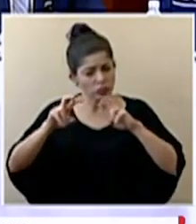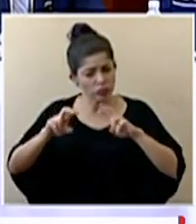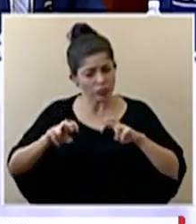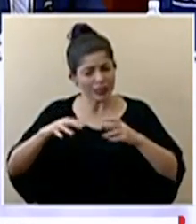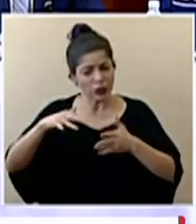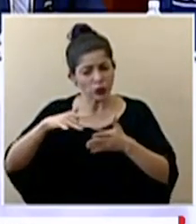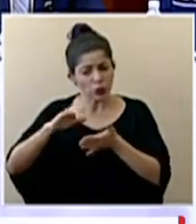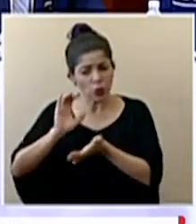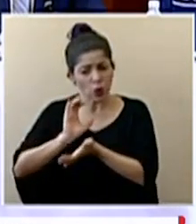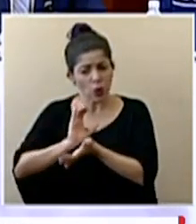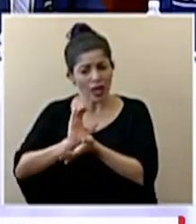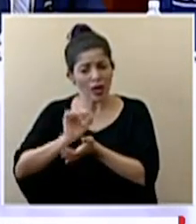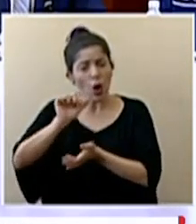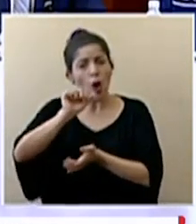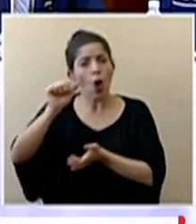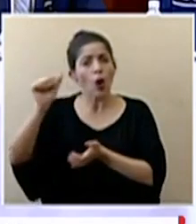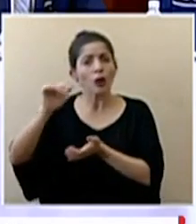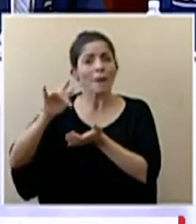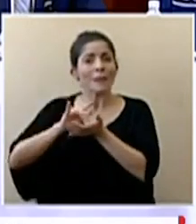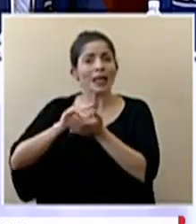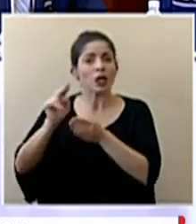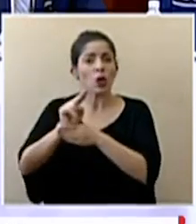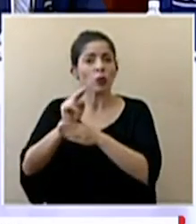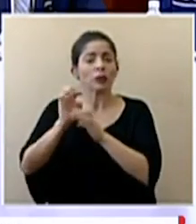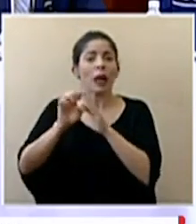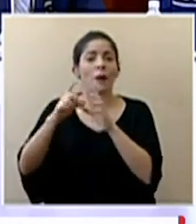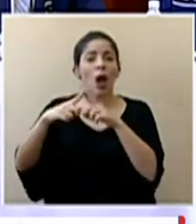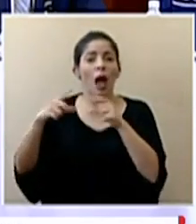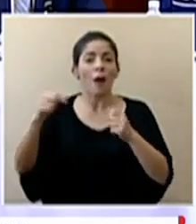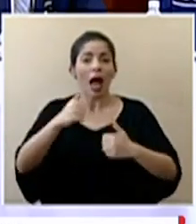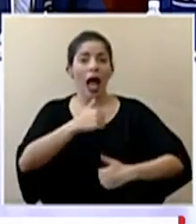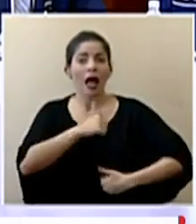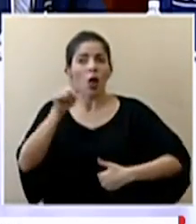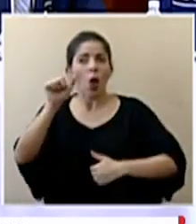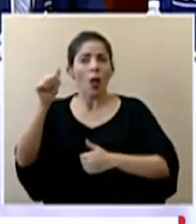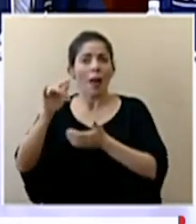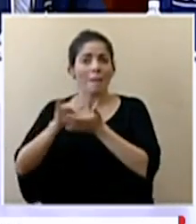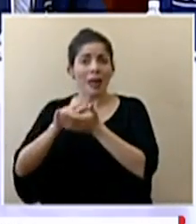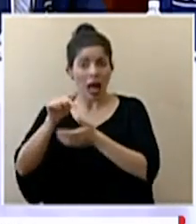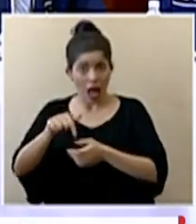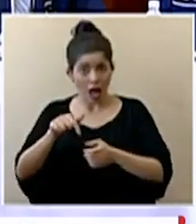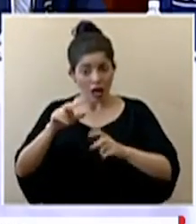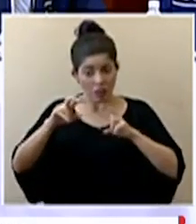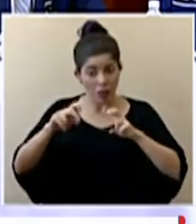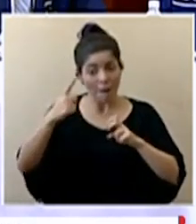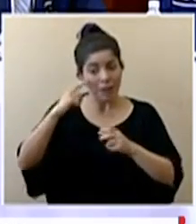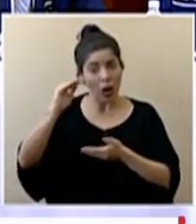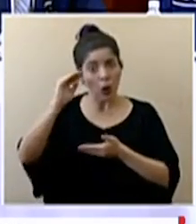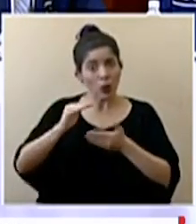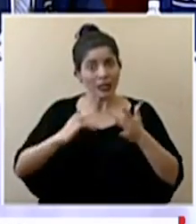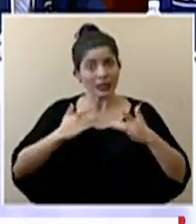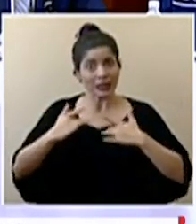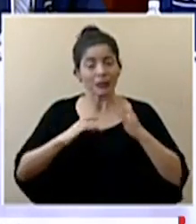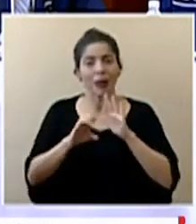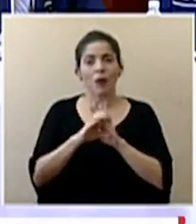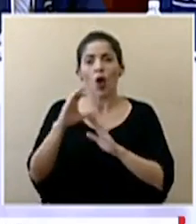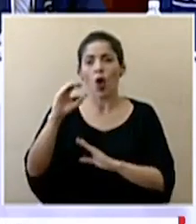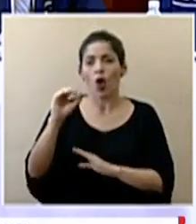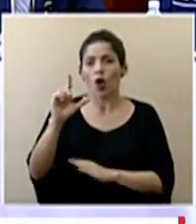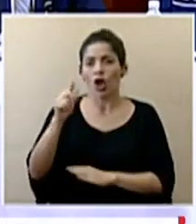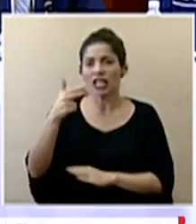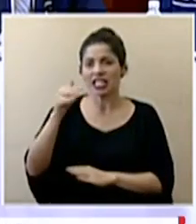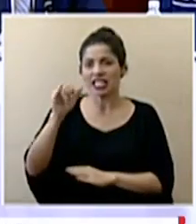medicamentos que se están probando en otras latitudes como Japón y Canadá para mitigar los síntomas, por ejemplo, la colchicina